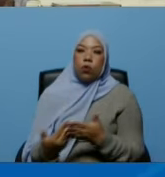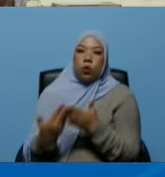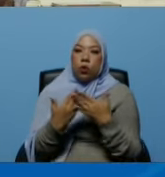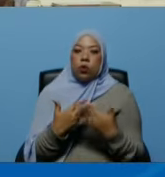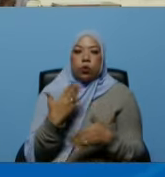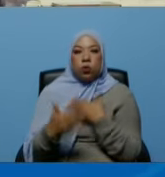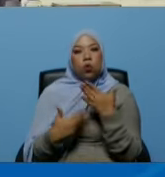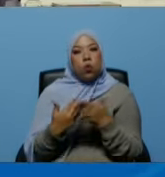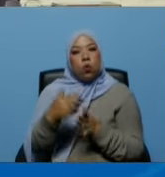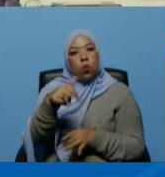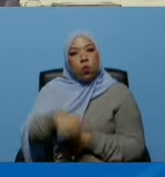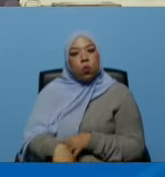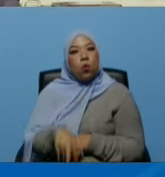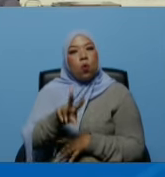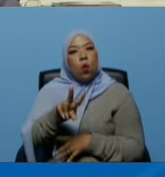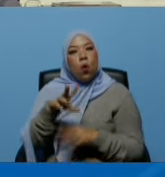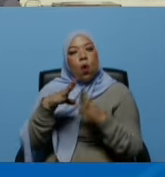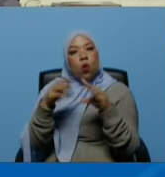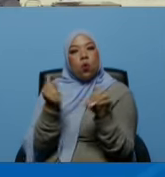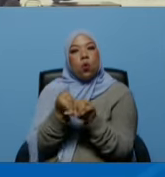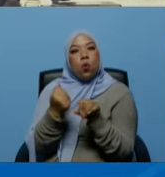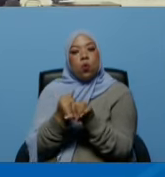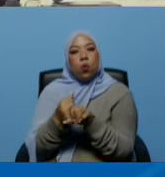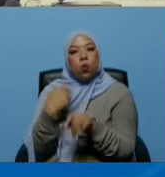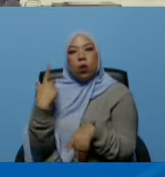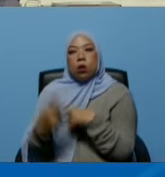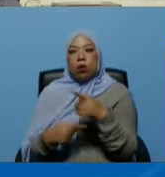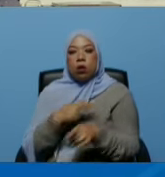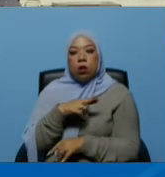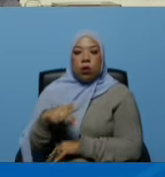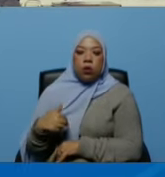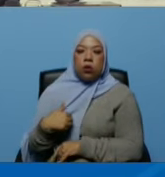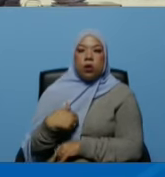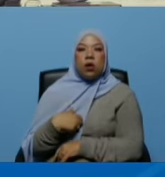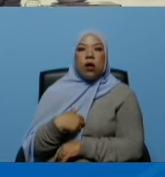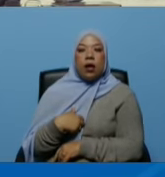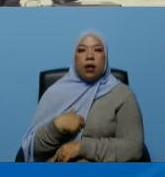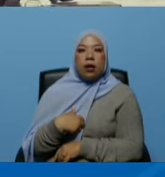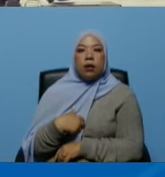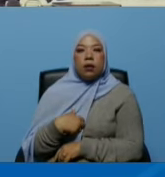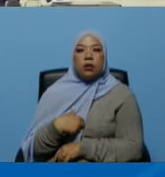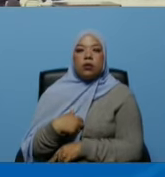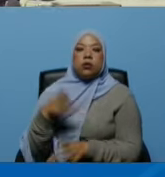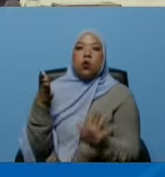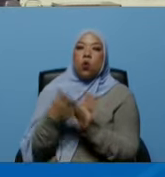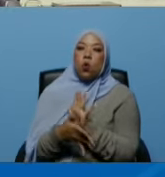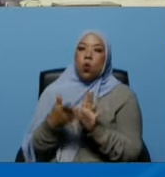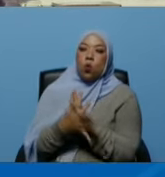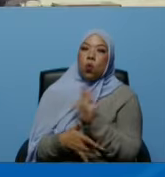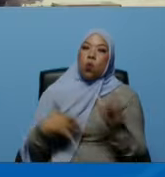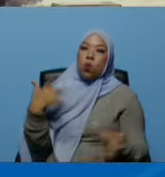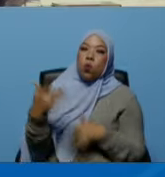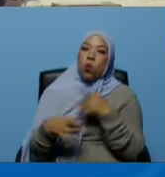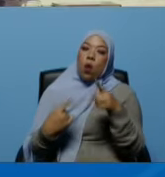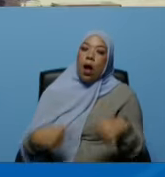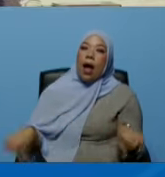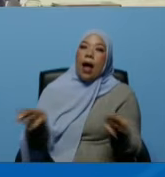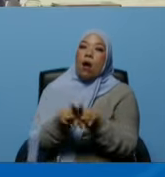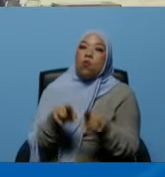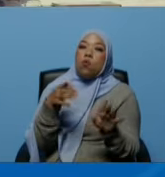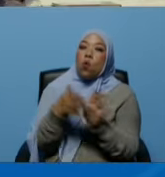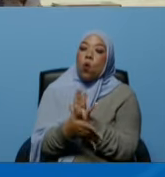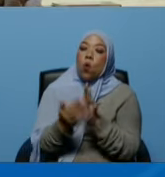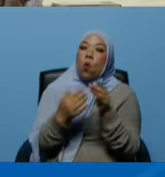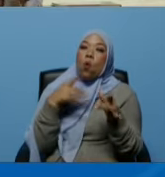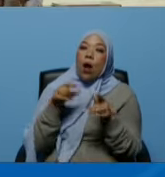evolucionado hacia conceptos más prácticos más manejables más integrales y